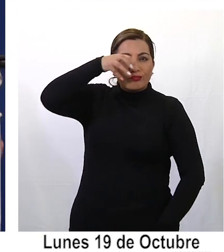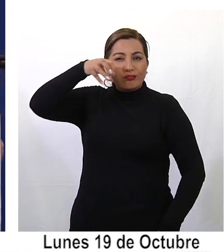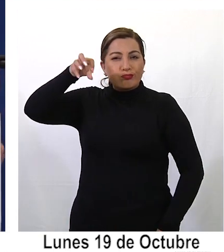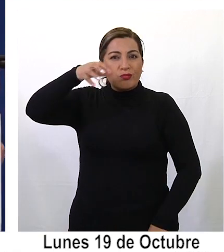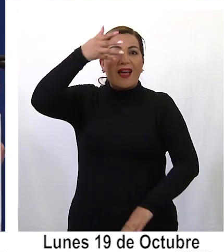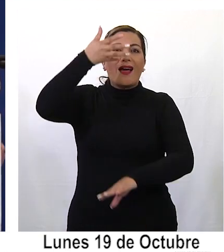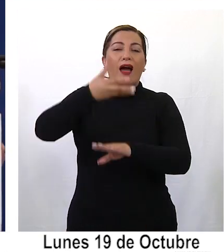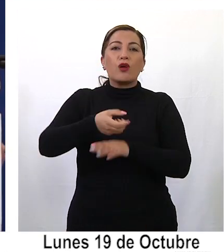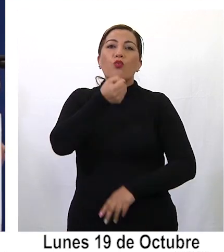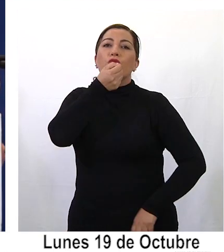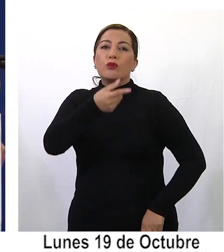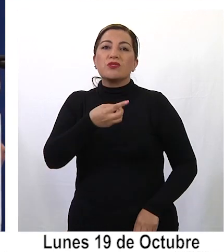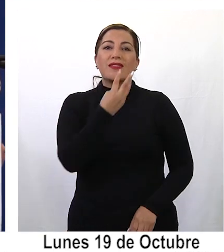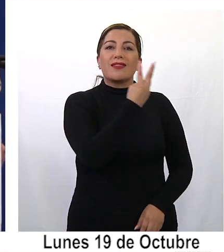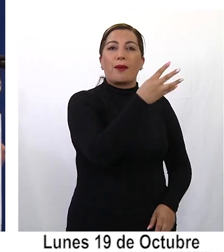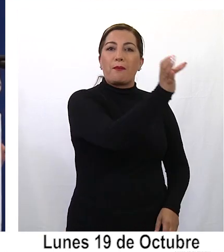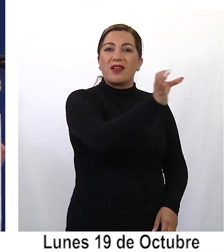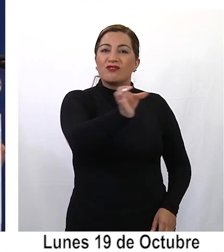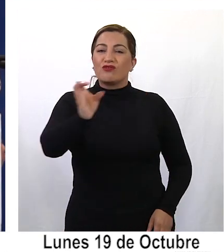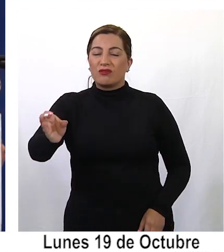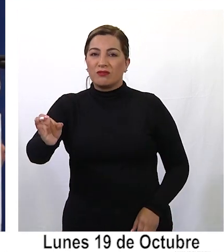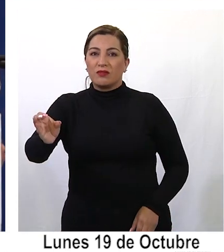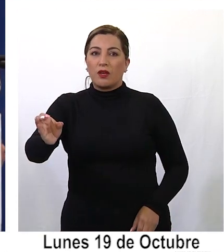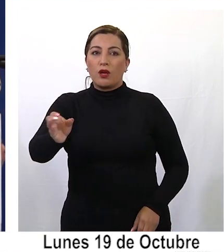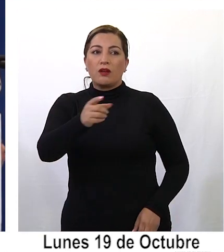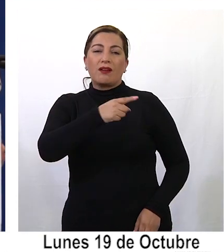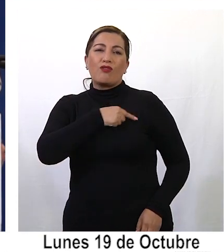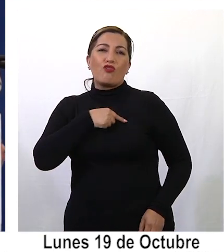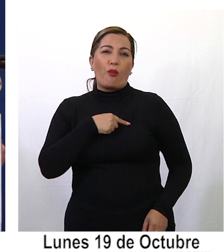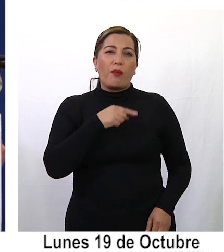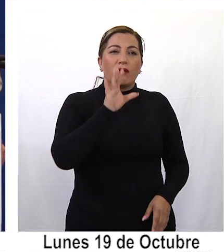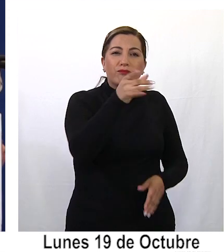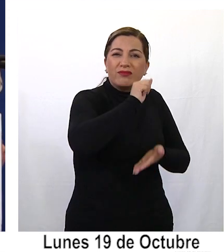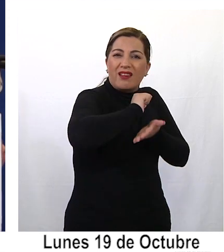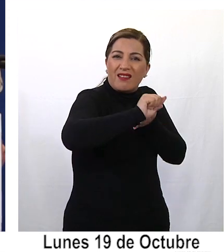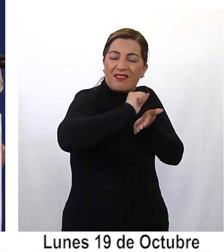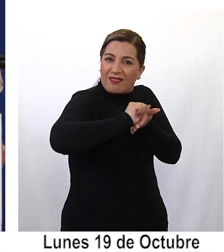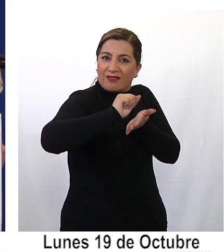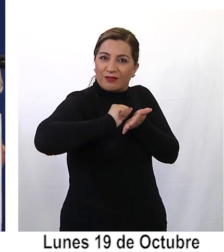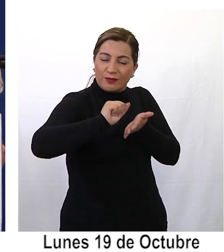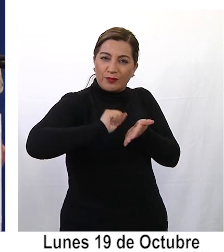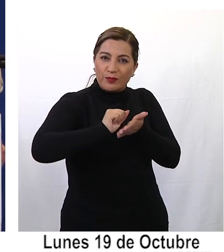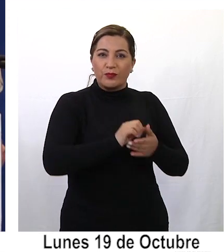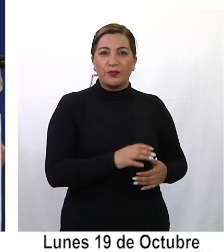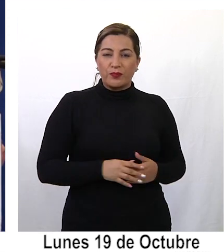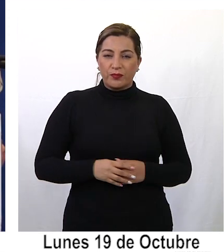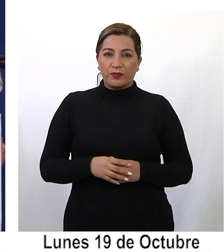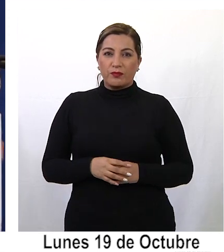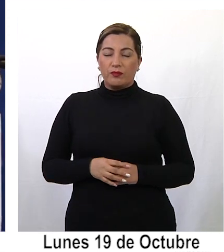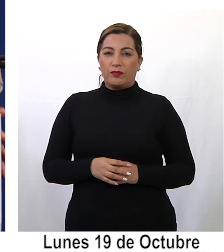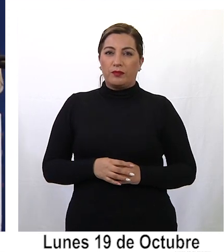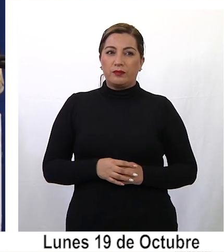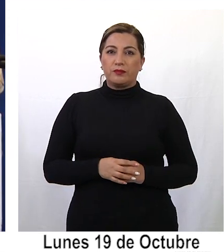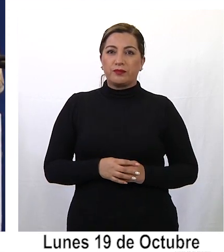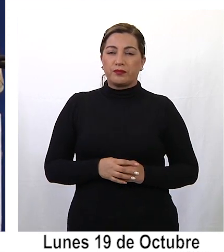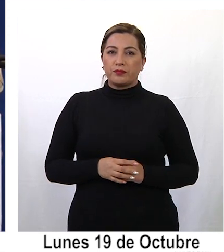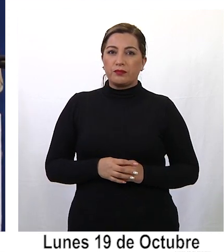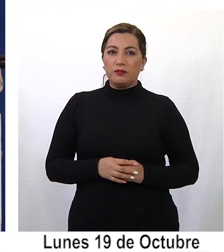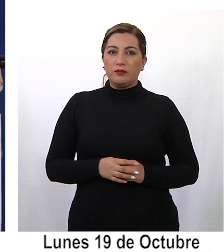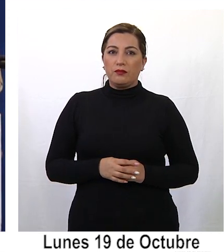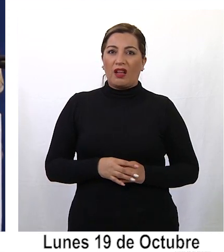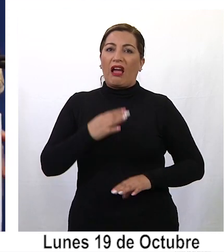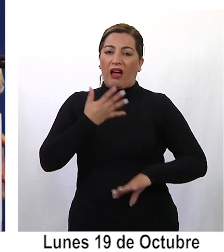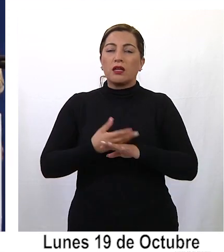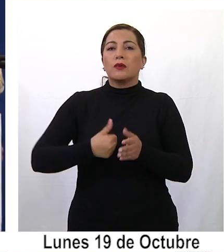presentar una querella contra tres personas que fueron individualizadas, están individualizadas, como decían, con